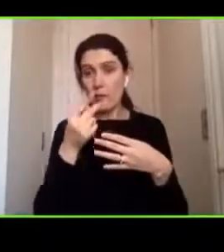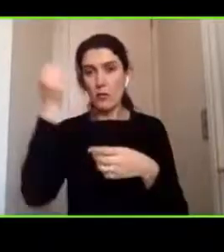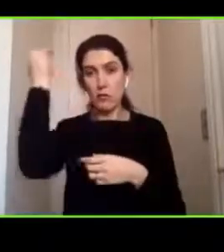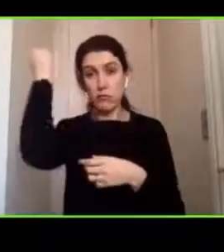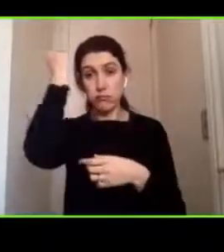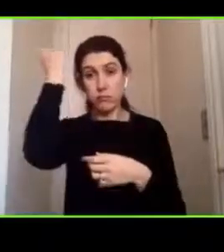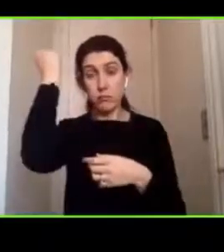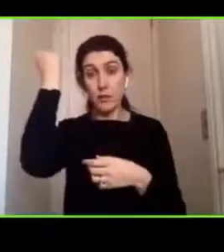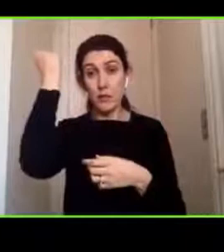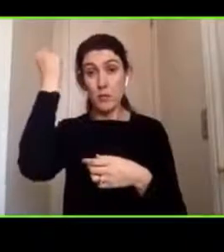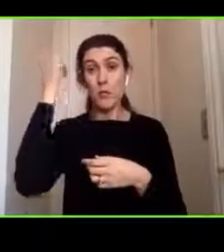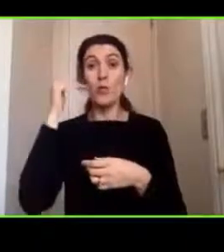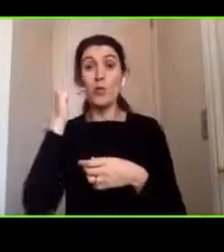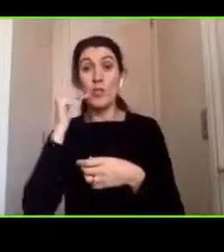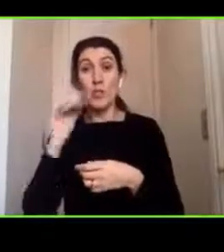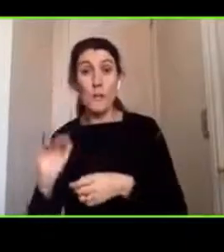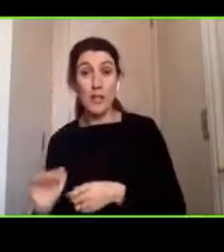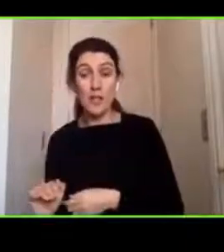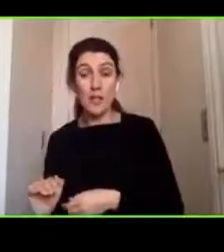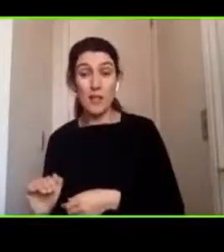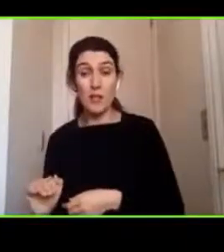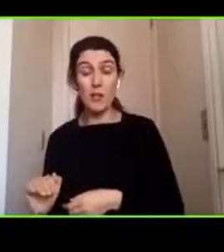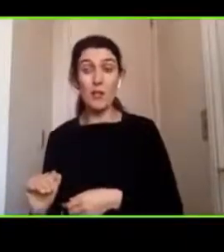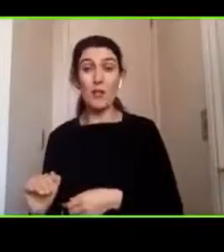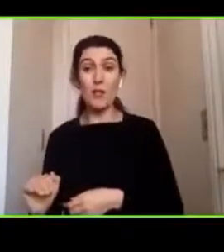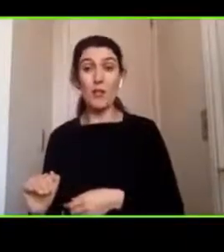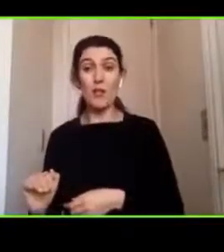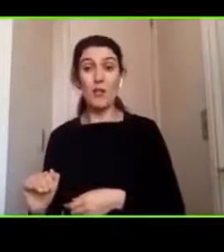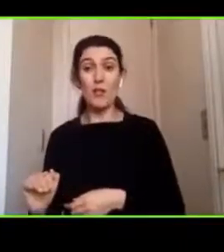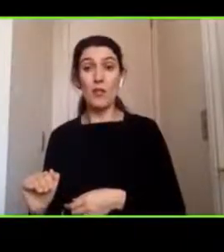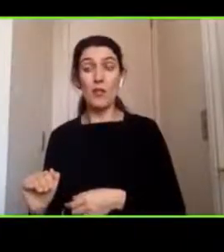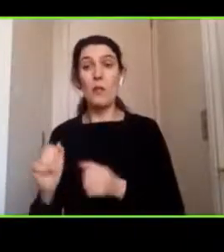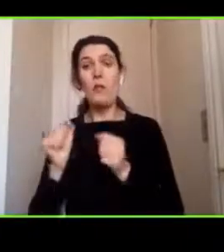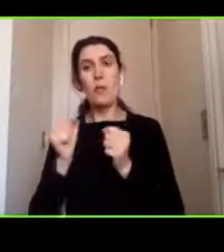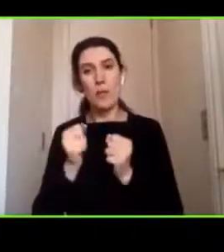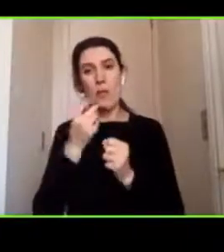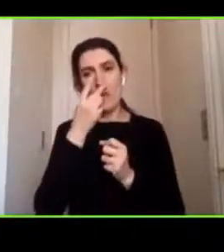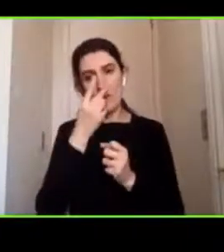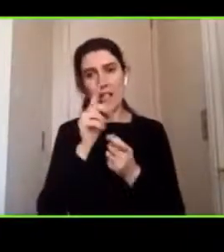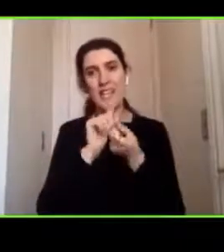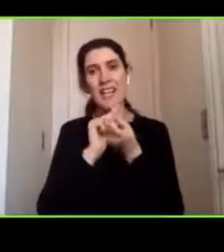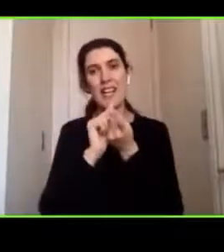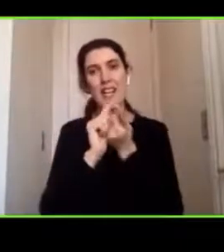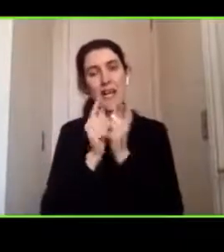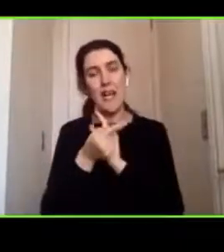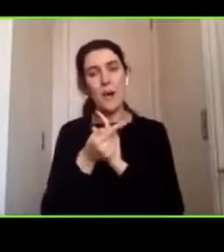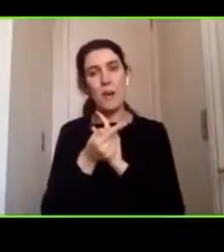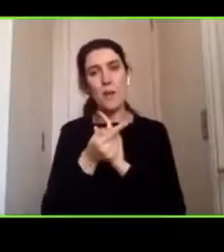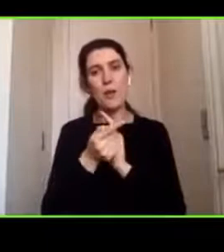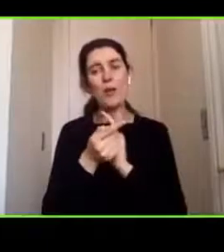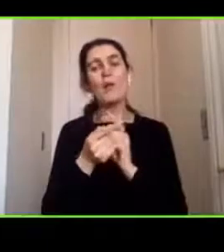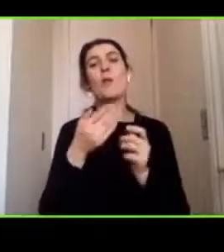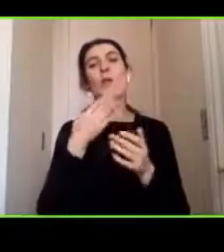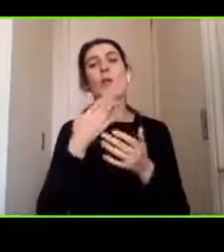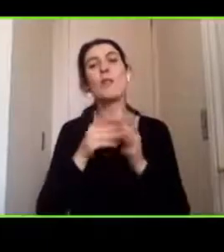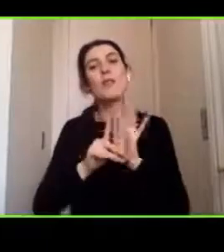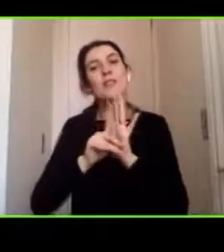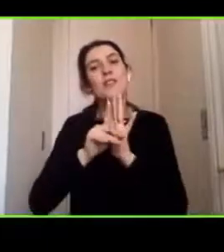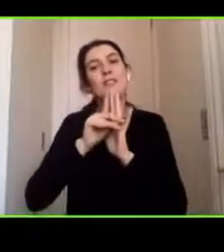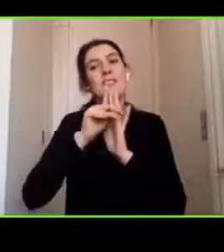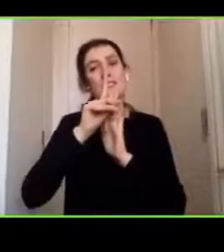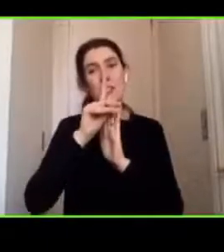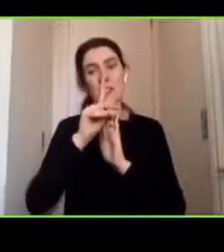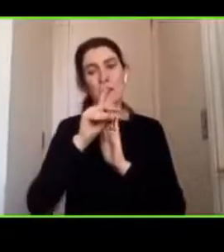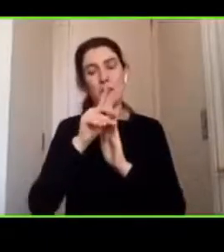en un niño pequeño podemos ver alteraciones en su evolución. Y así es importante el